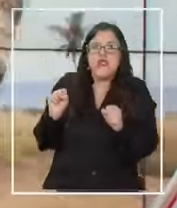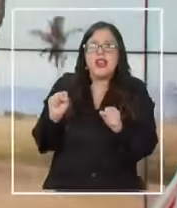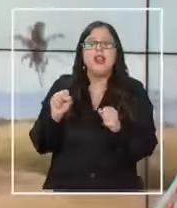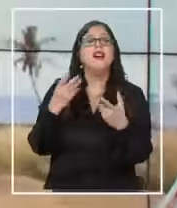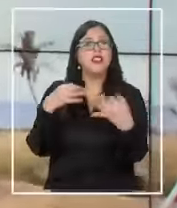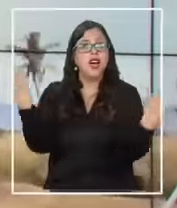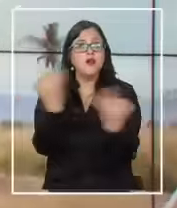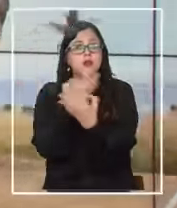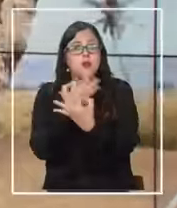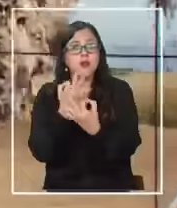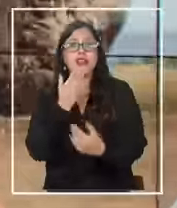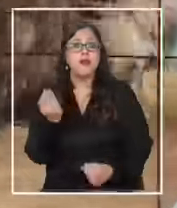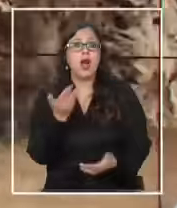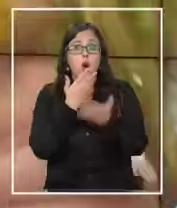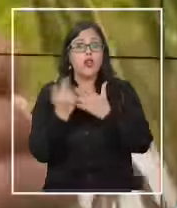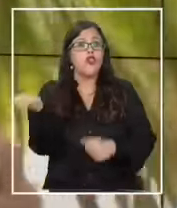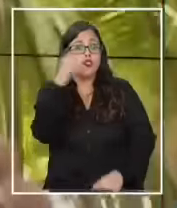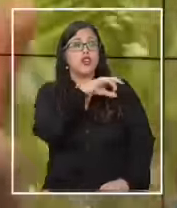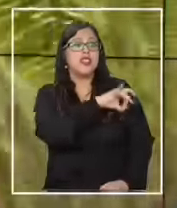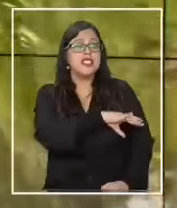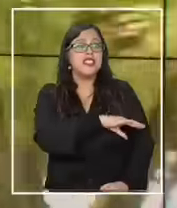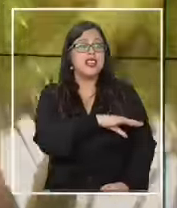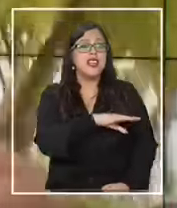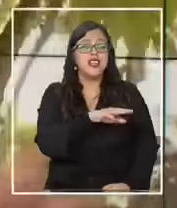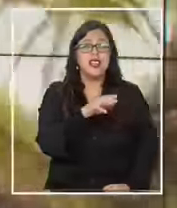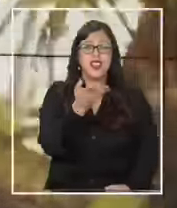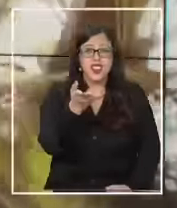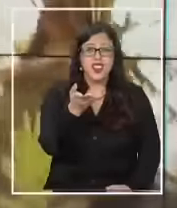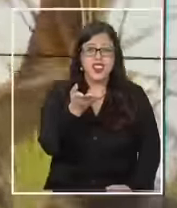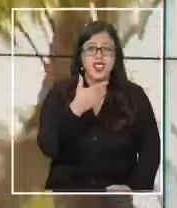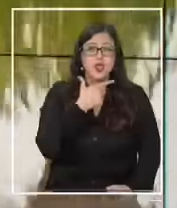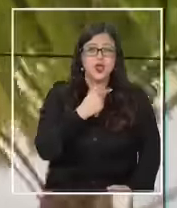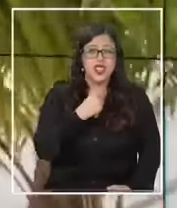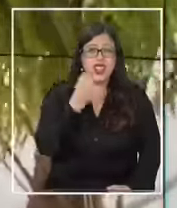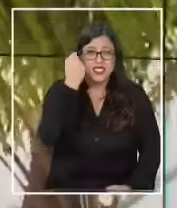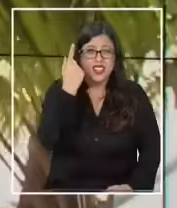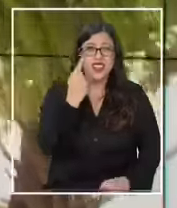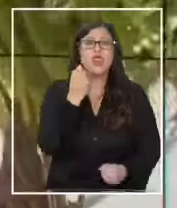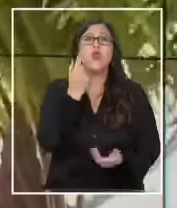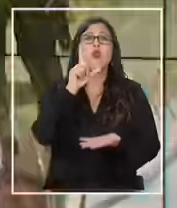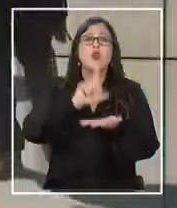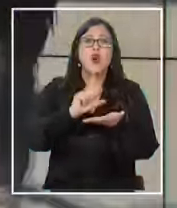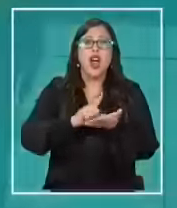travesía su paso por Chile y quiere saber cuál es su lugar favorito de nuestro país mire